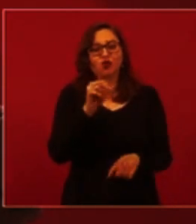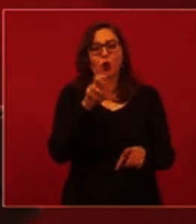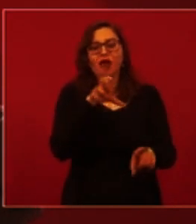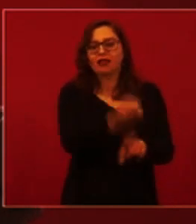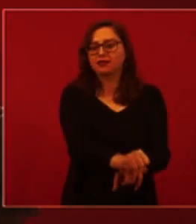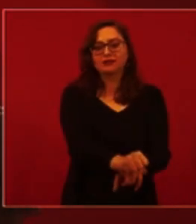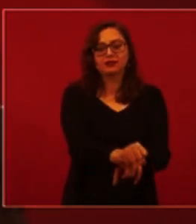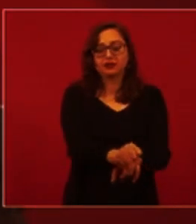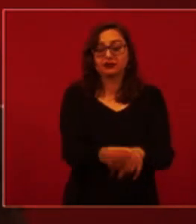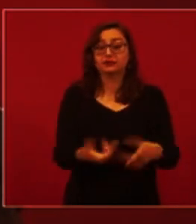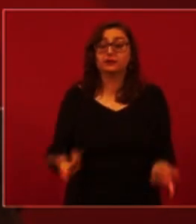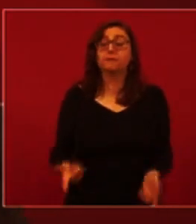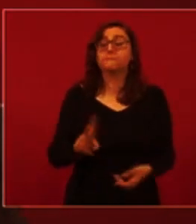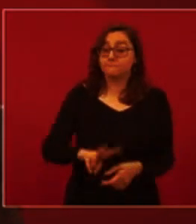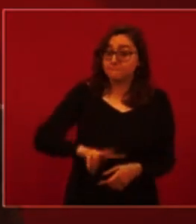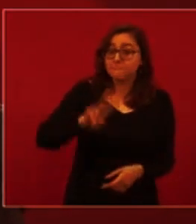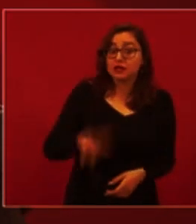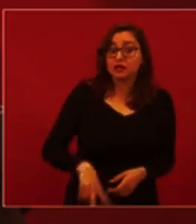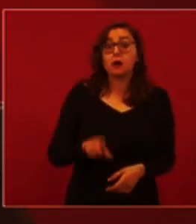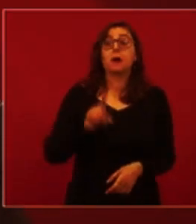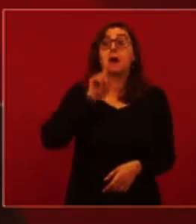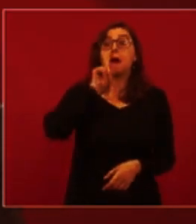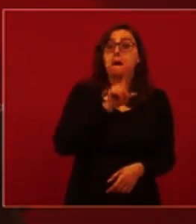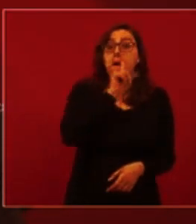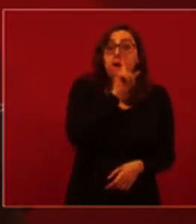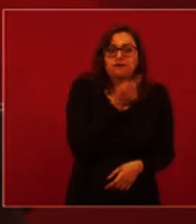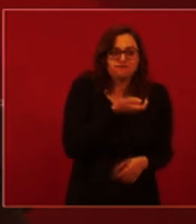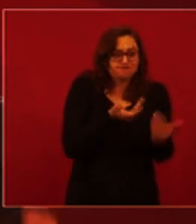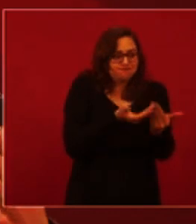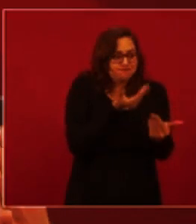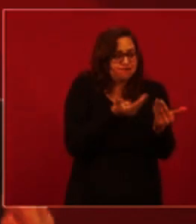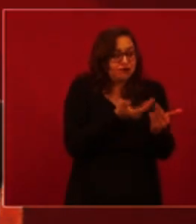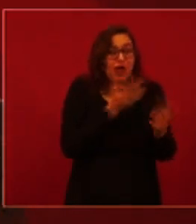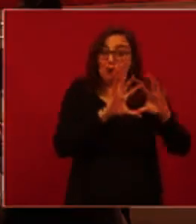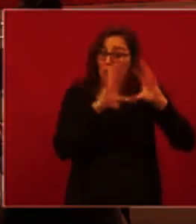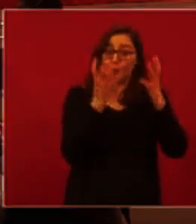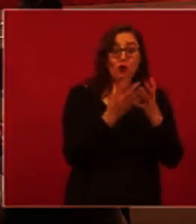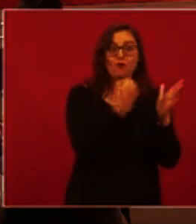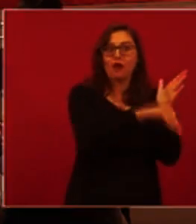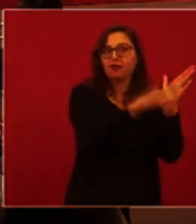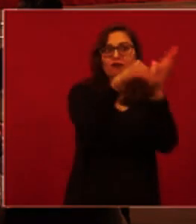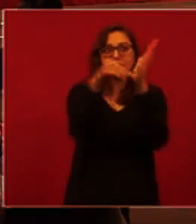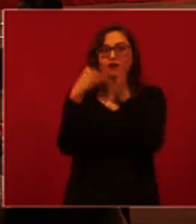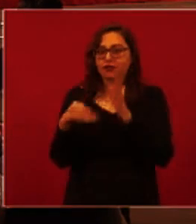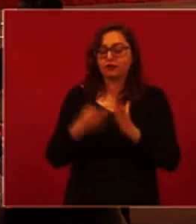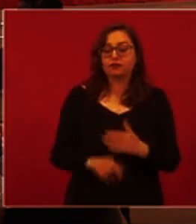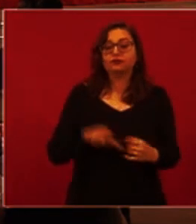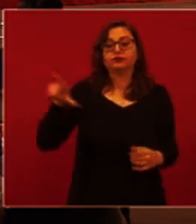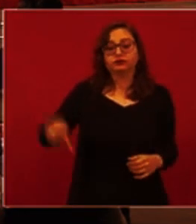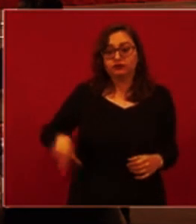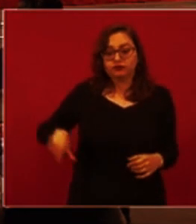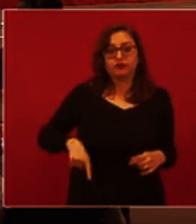Insisto, la escasez de pruebas es mundial, mundial. Entonces, diversos gobiernos, incluidos Estados Unidos,